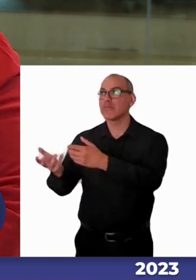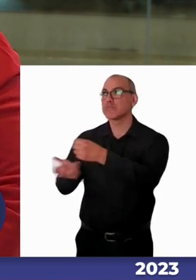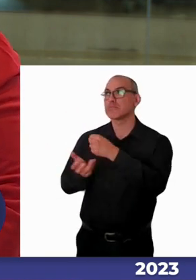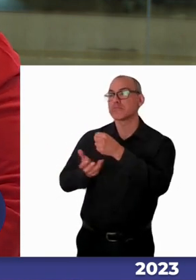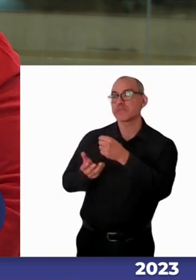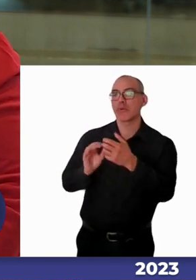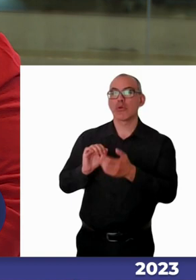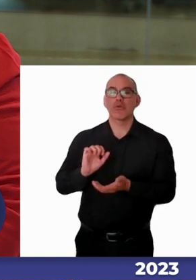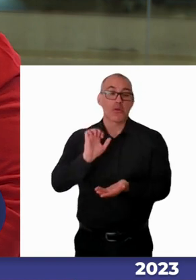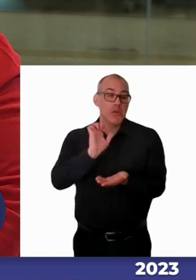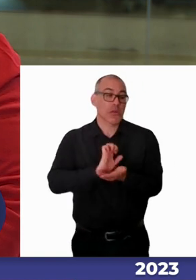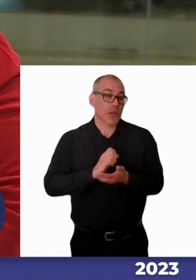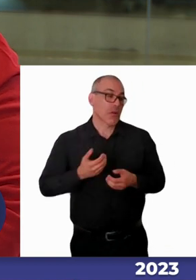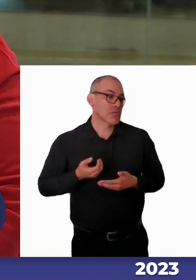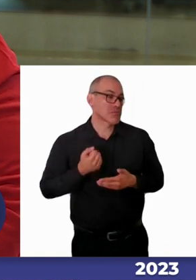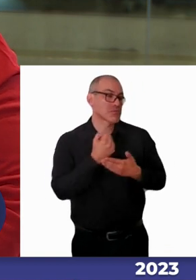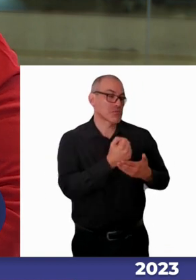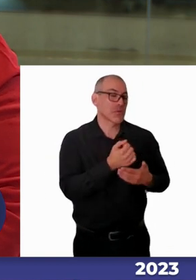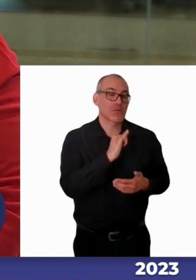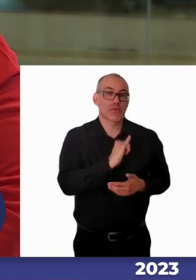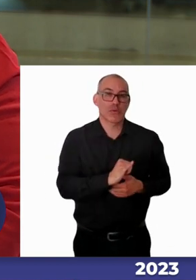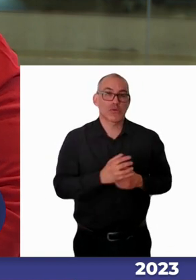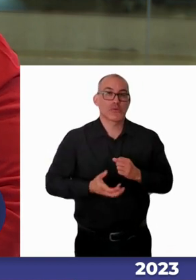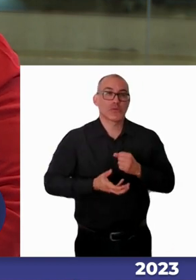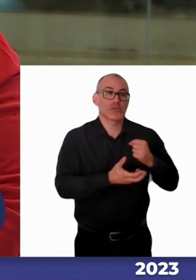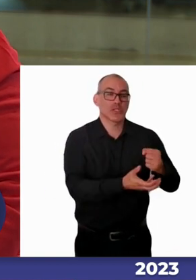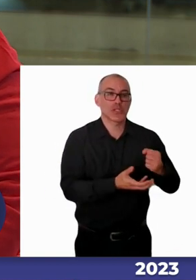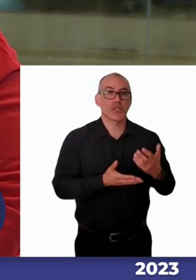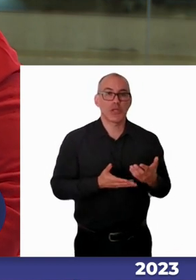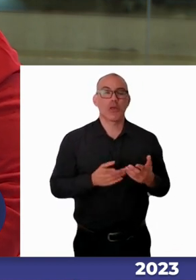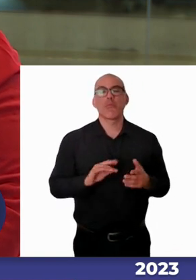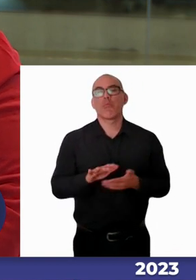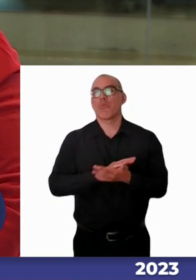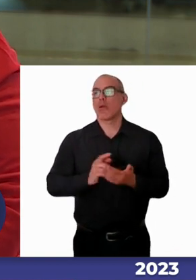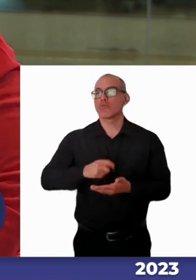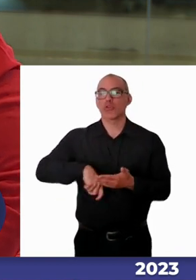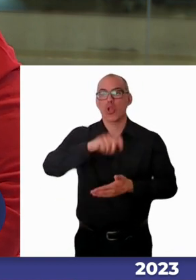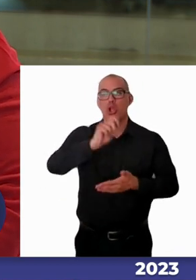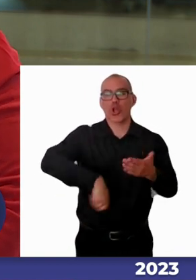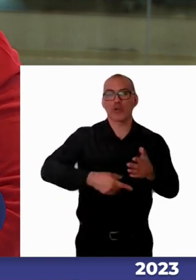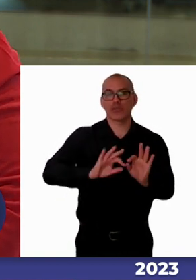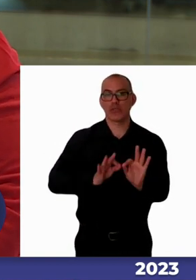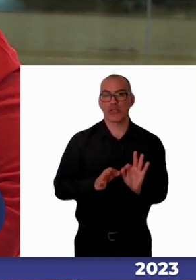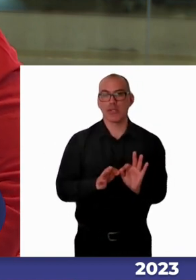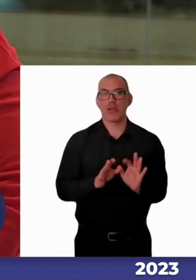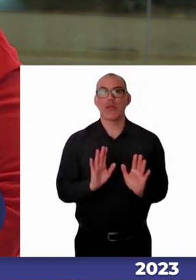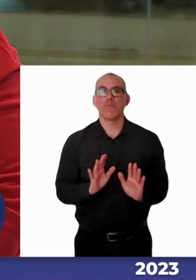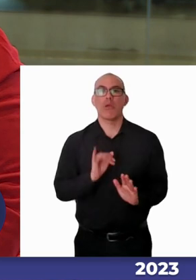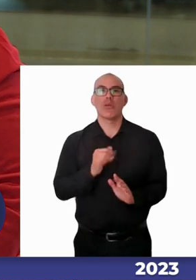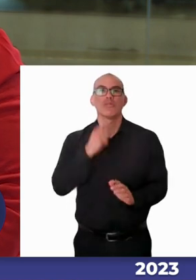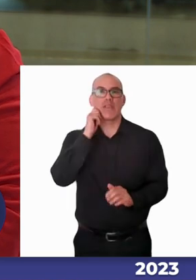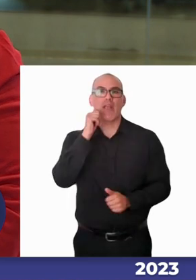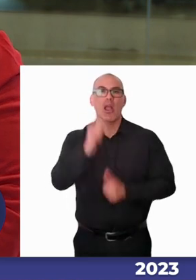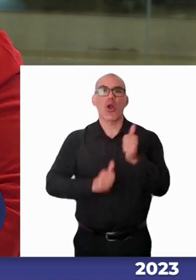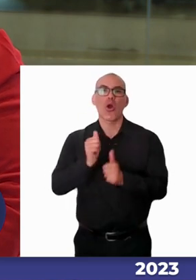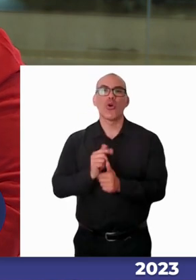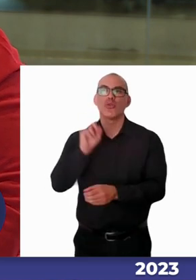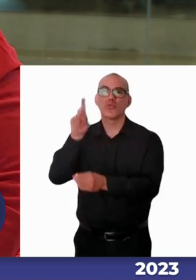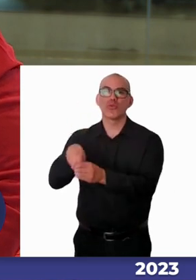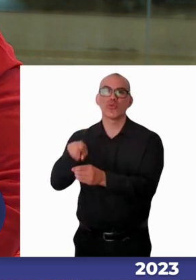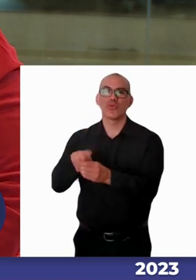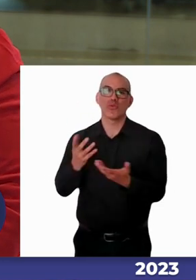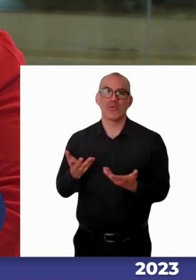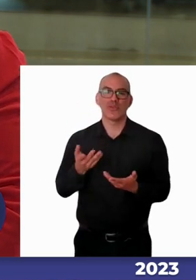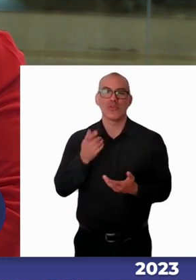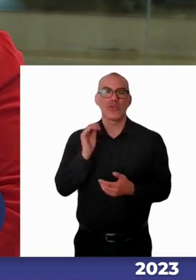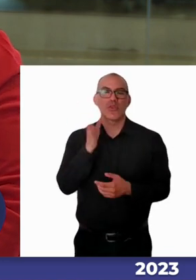recursos para que la persona pueda tener una interpretación de lengua de señas, es un recurso concursable, no es un recurso permanente, o